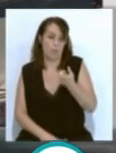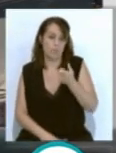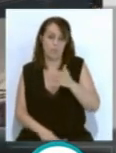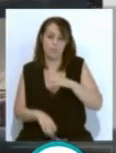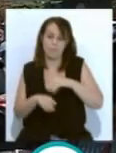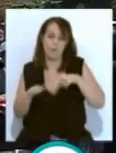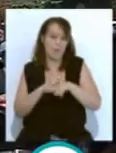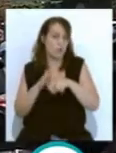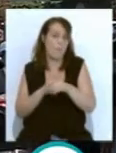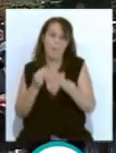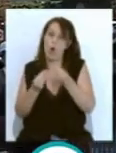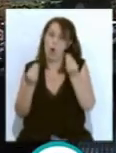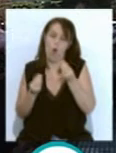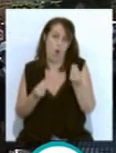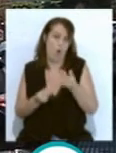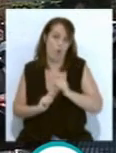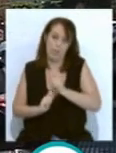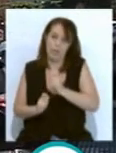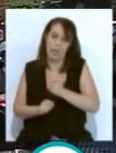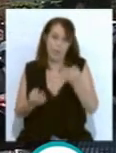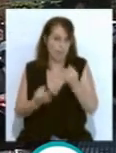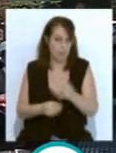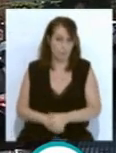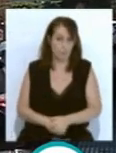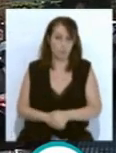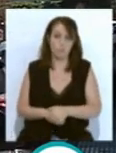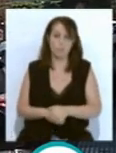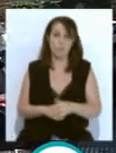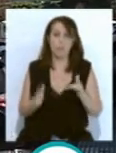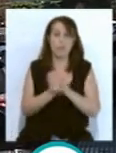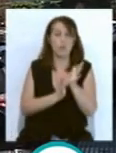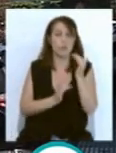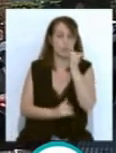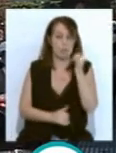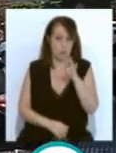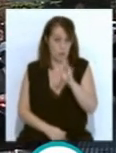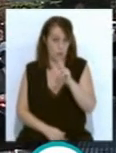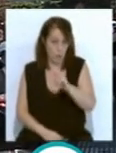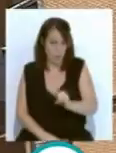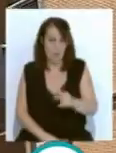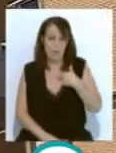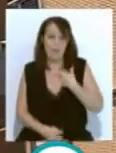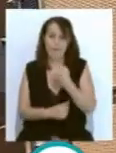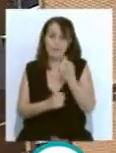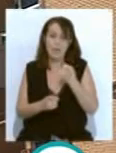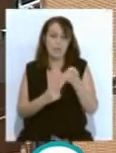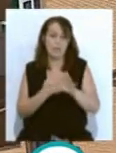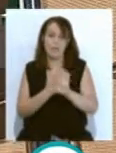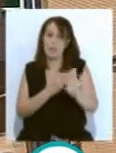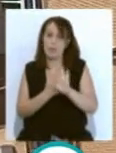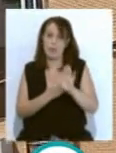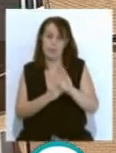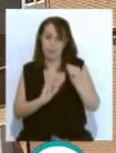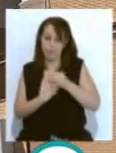parte del equipo de gobierno. María José Rodríguez ha criticado además la ausencia de aportaciones de las asociaciones de vecinos en el